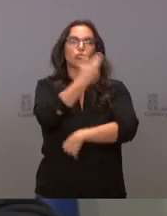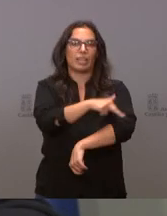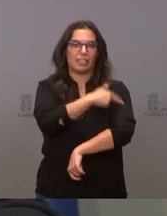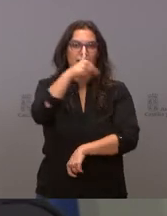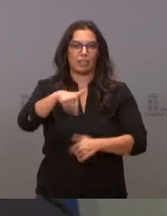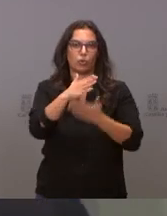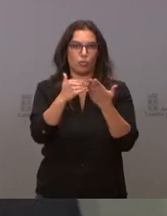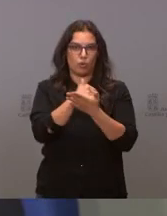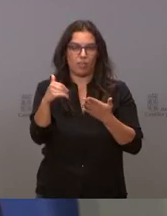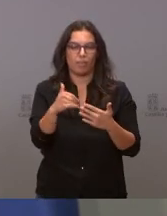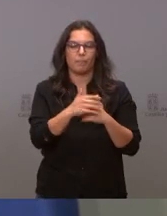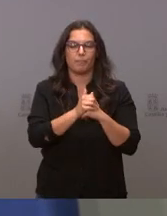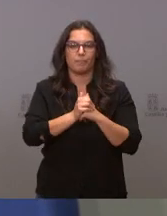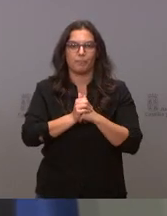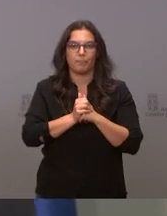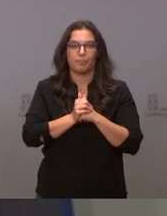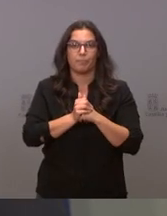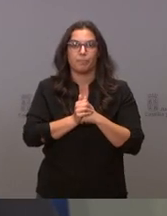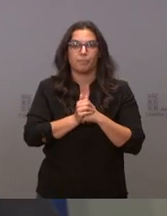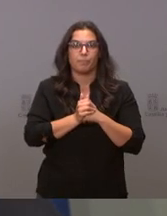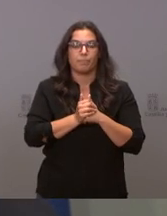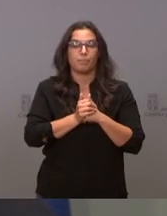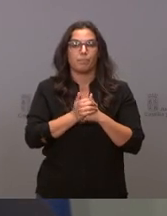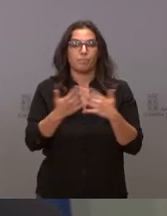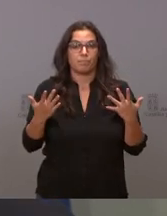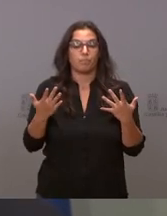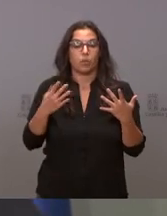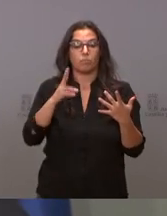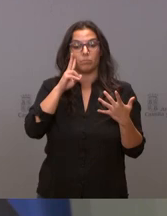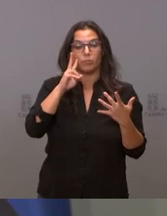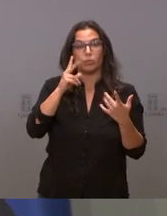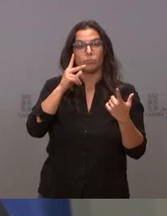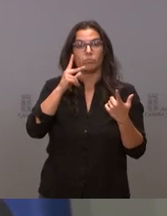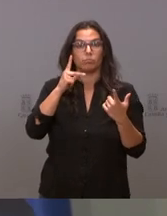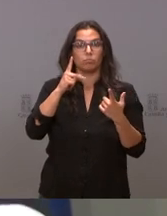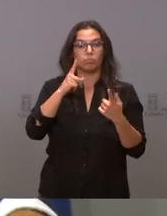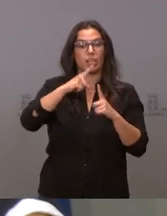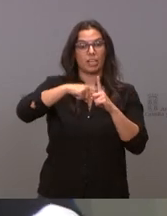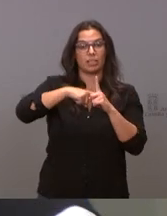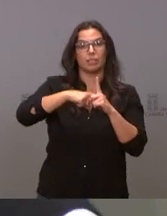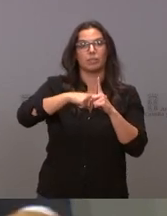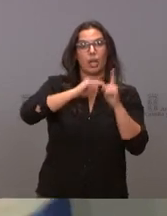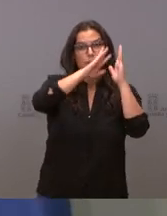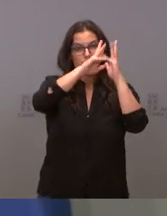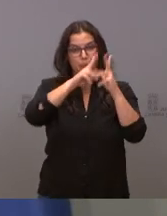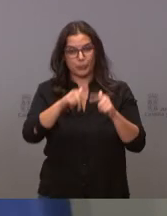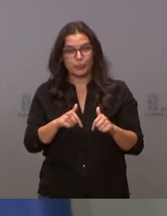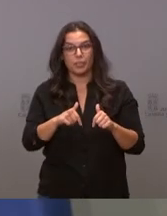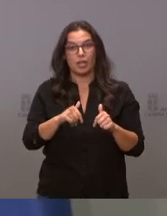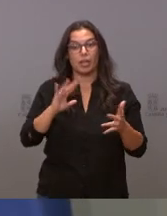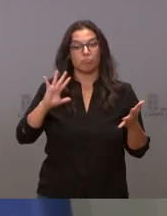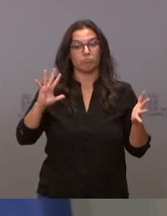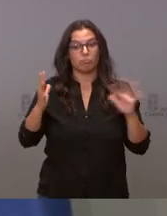y, como consecuencia de la buena evolución de los niveles de incidencia en el conjunto de la comunidad,